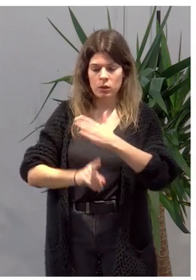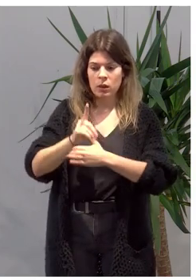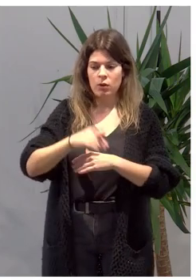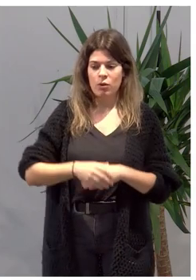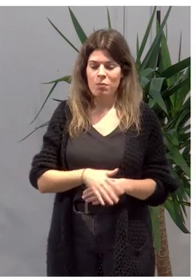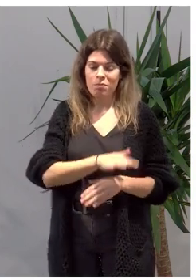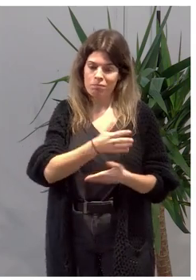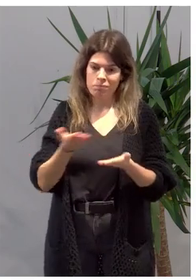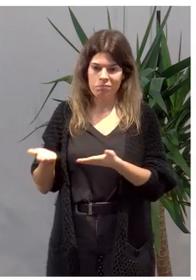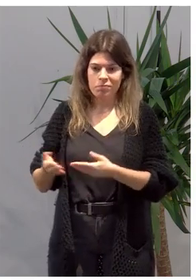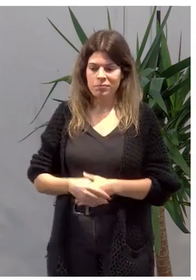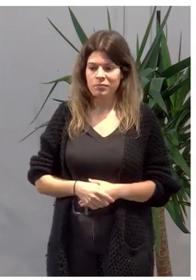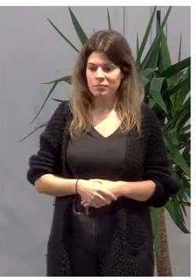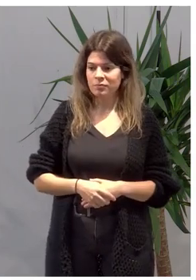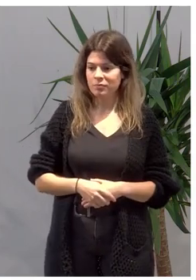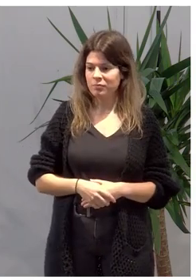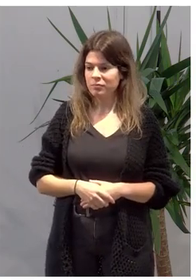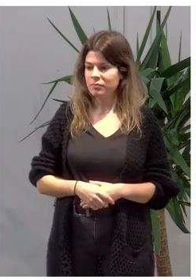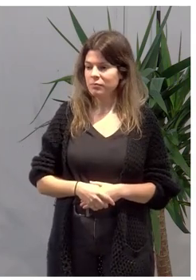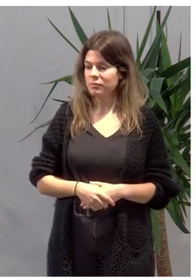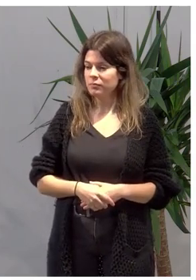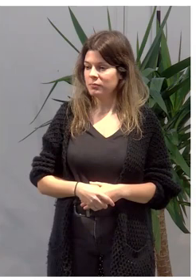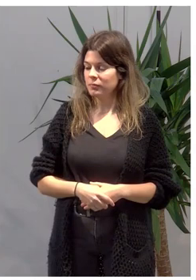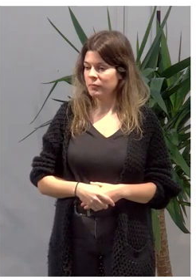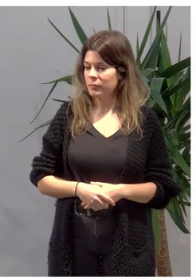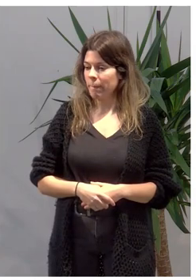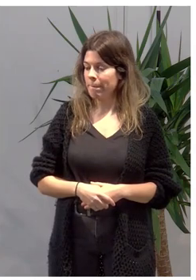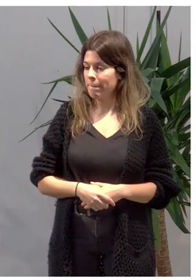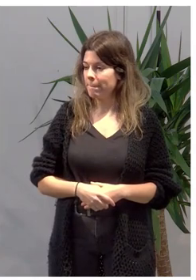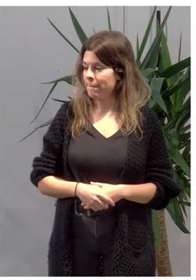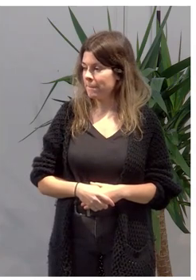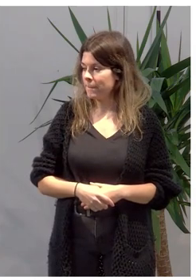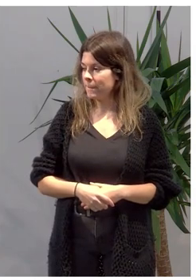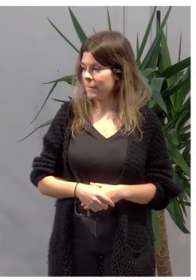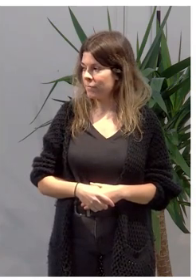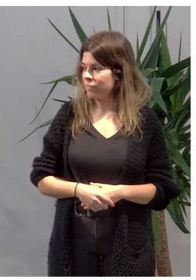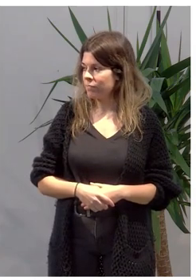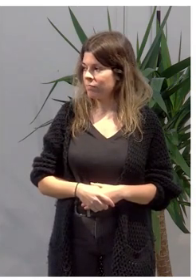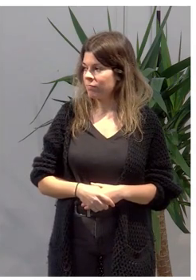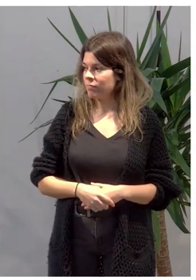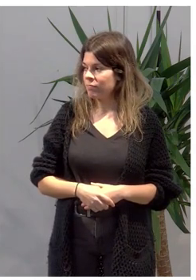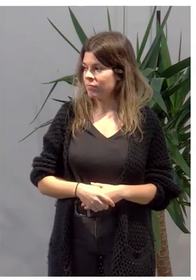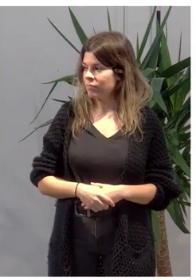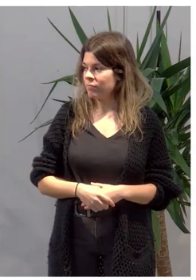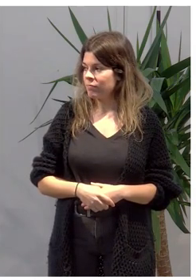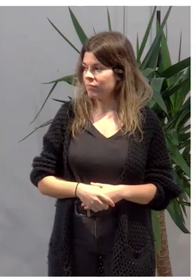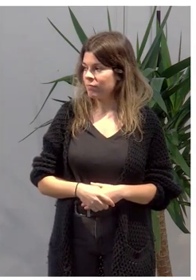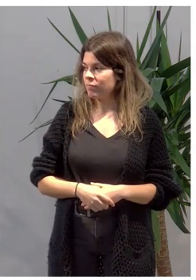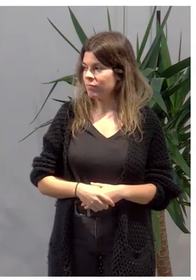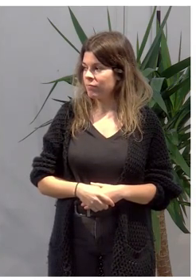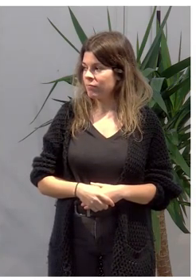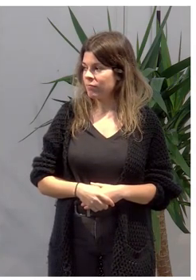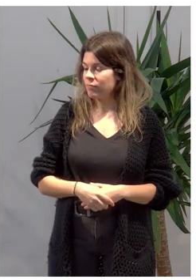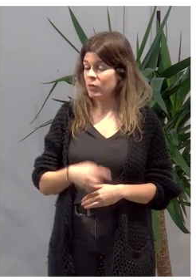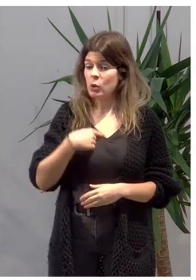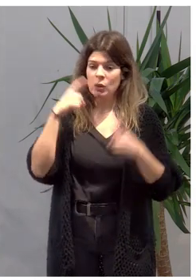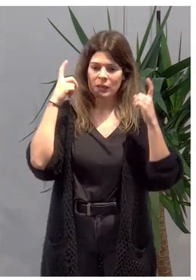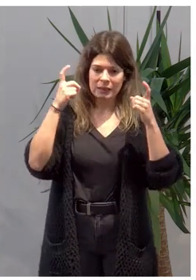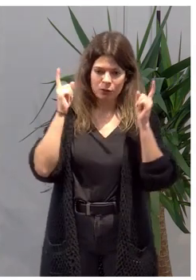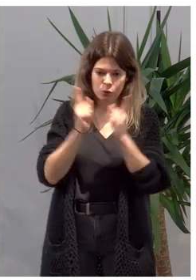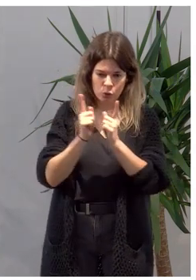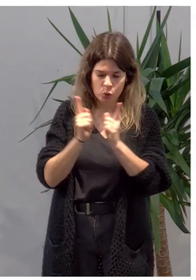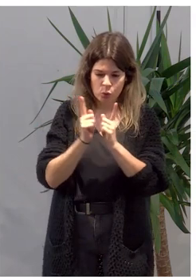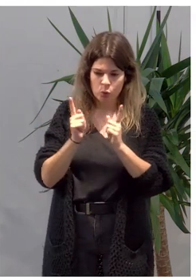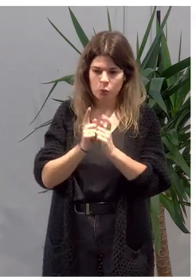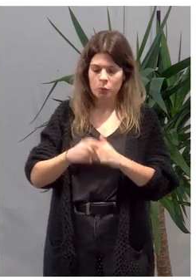voy a intentar ser relativamente breve.